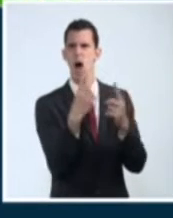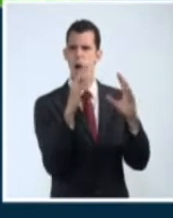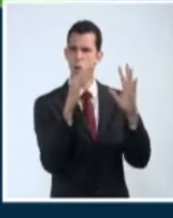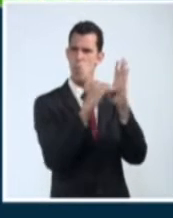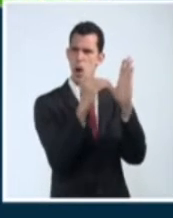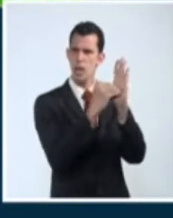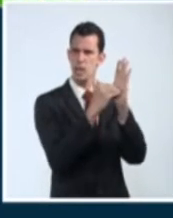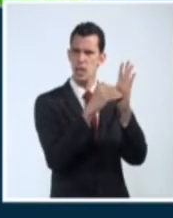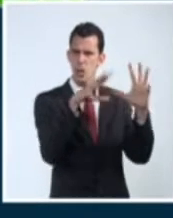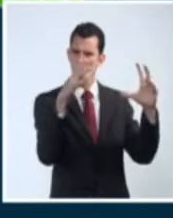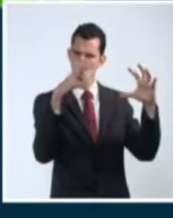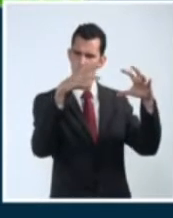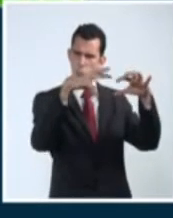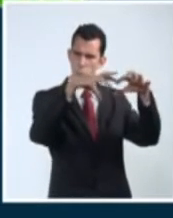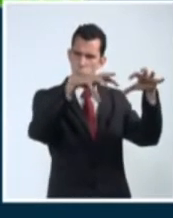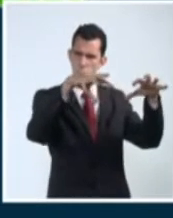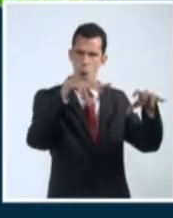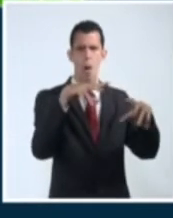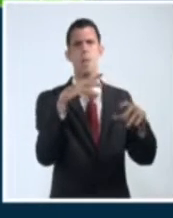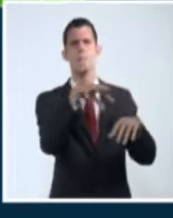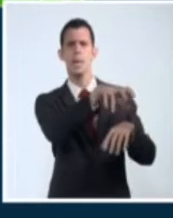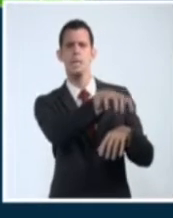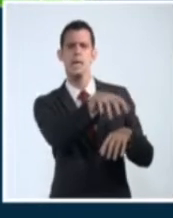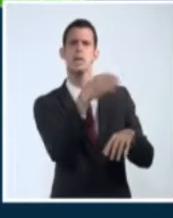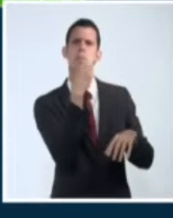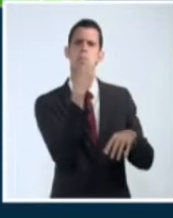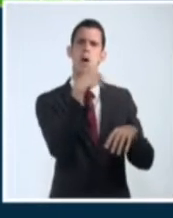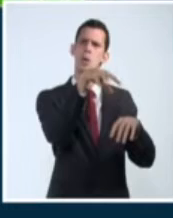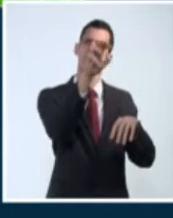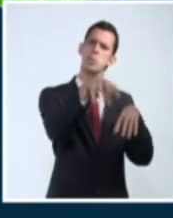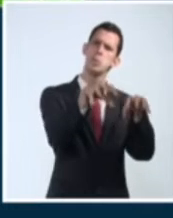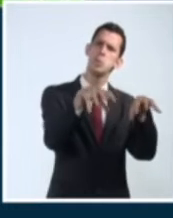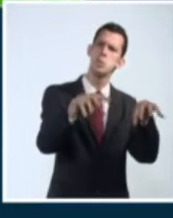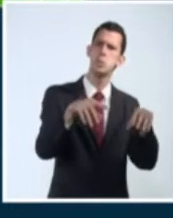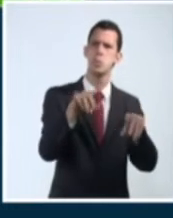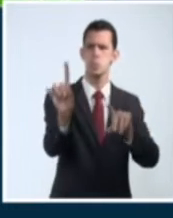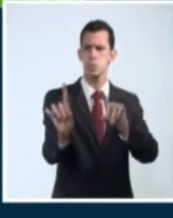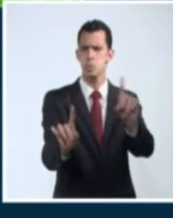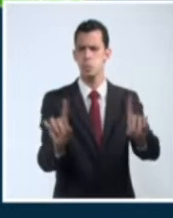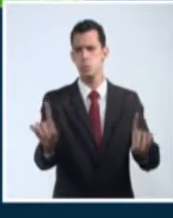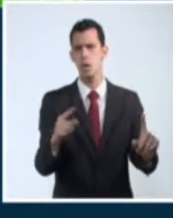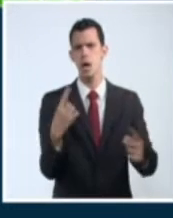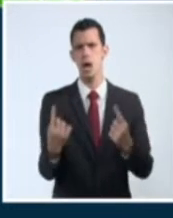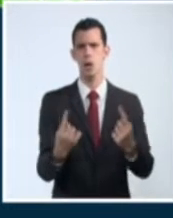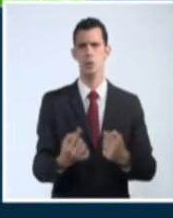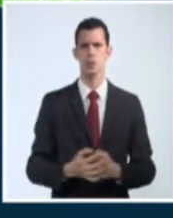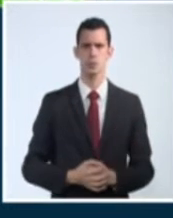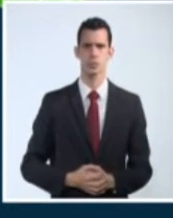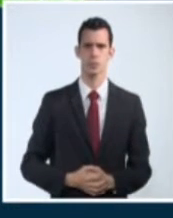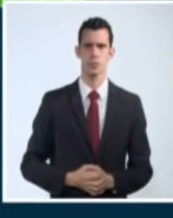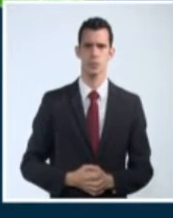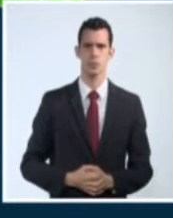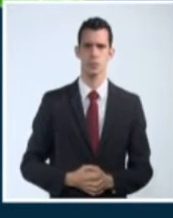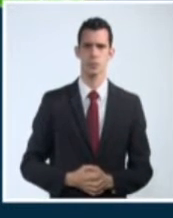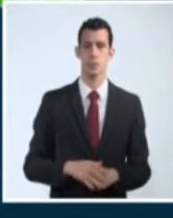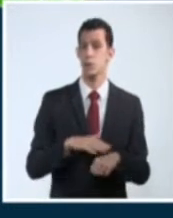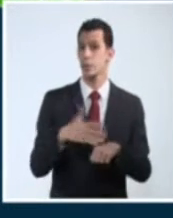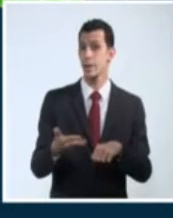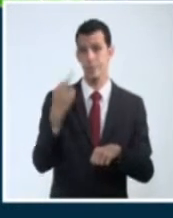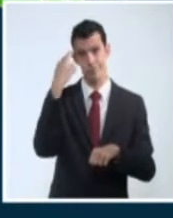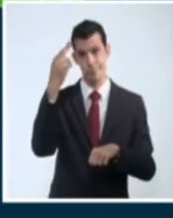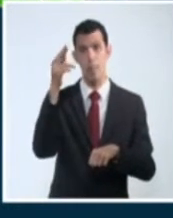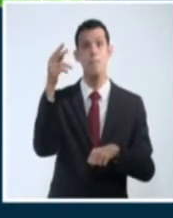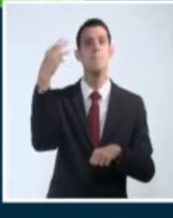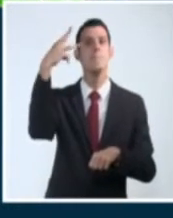extremo occidental en la provincia de Pinar del Río con algunos chubascos lluvias y también alguna tormenta eléctrica aislada ya por la proximidad de este sistema que les digo es un sistema